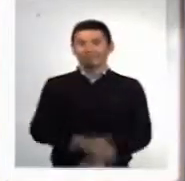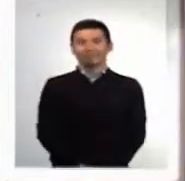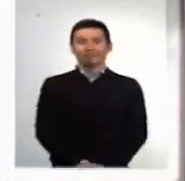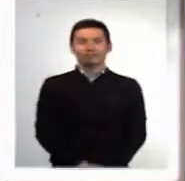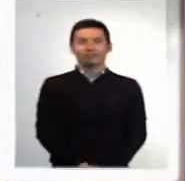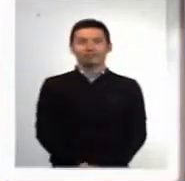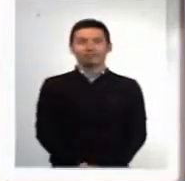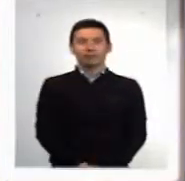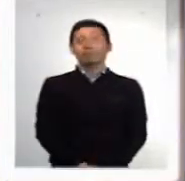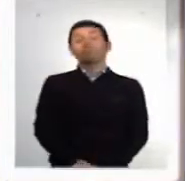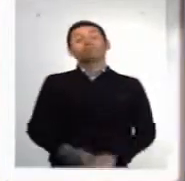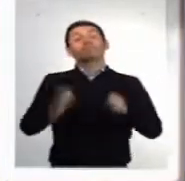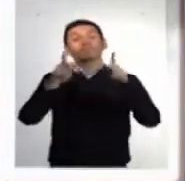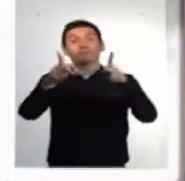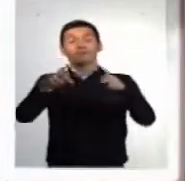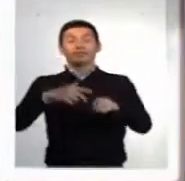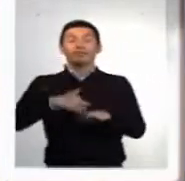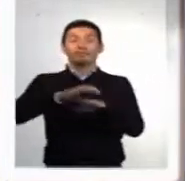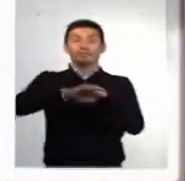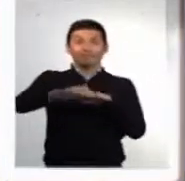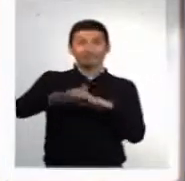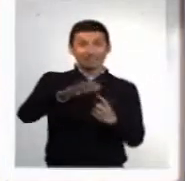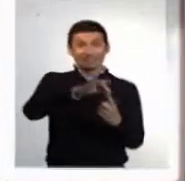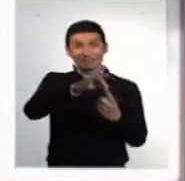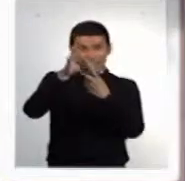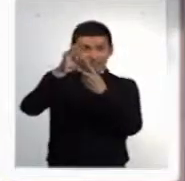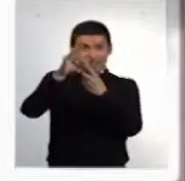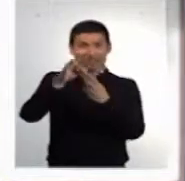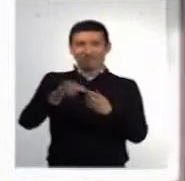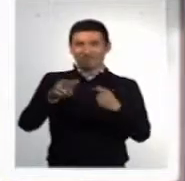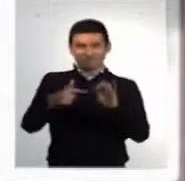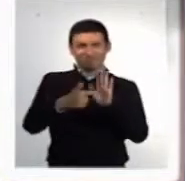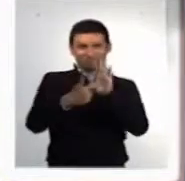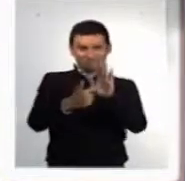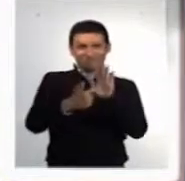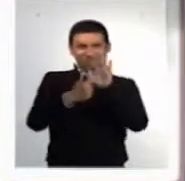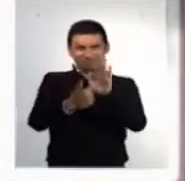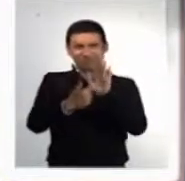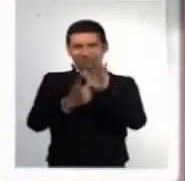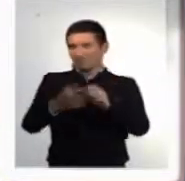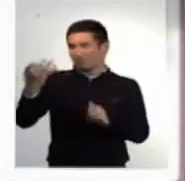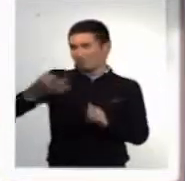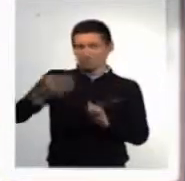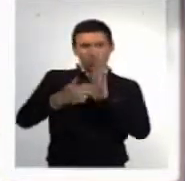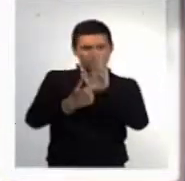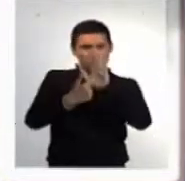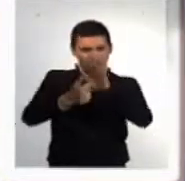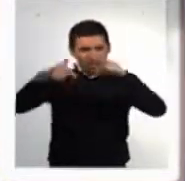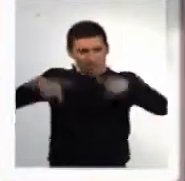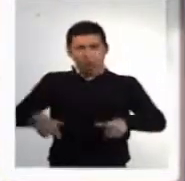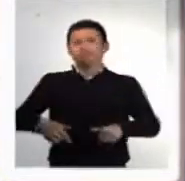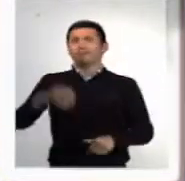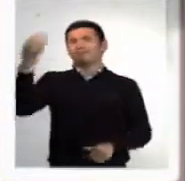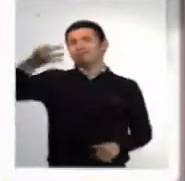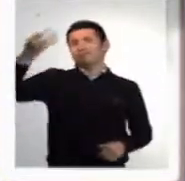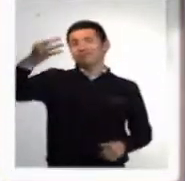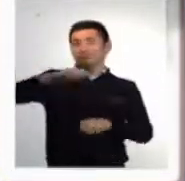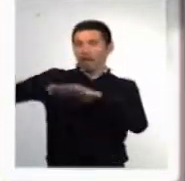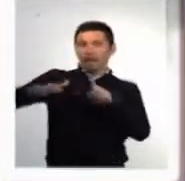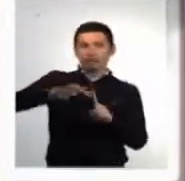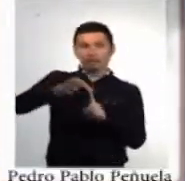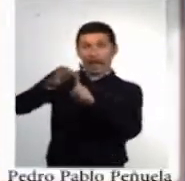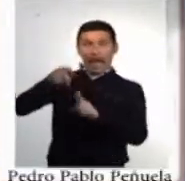Bueno, vamos a tener invitados muy especiales en todos los segmentos, en todos los capítulos de nuestro programa. Y precisamente